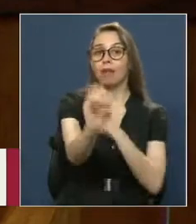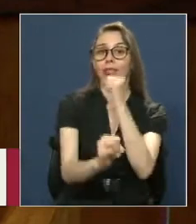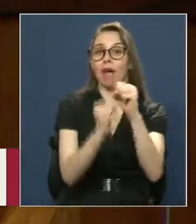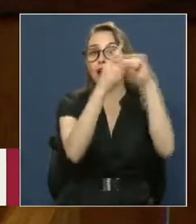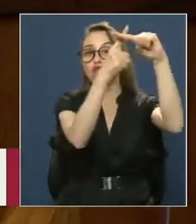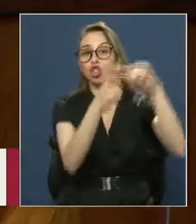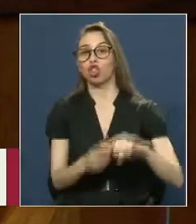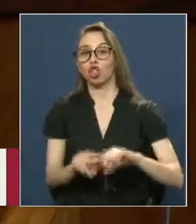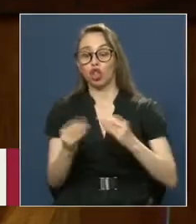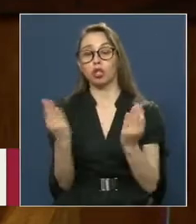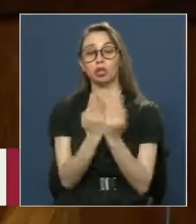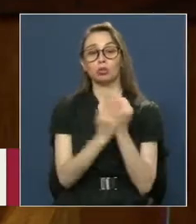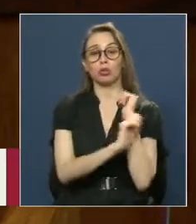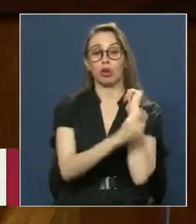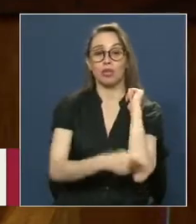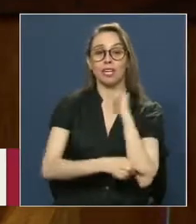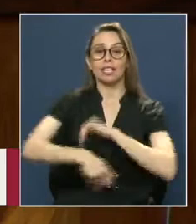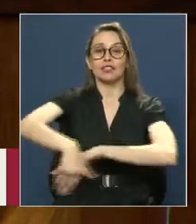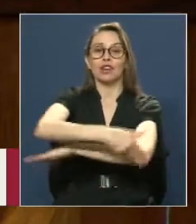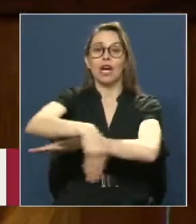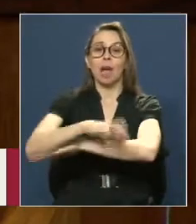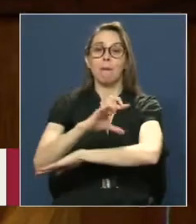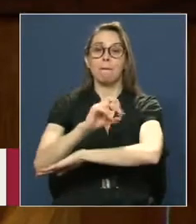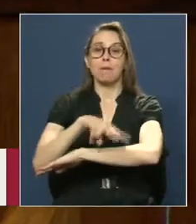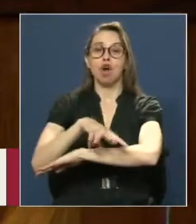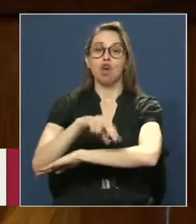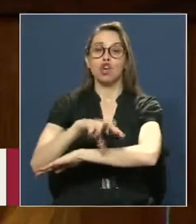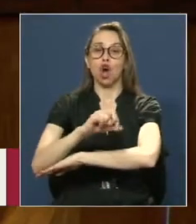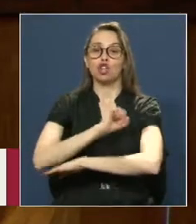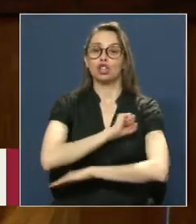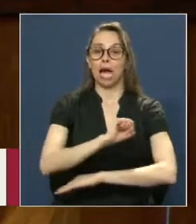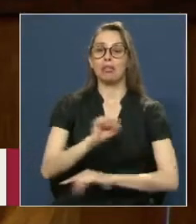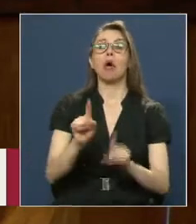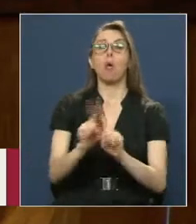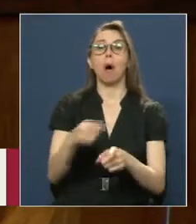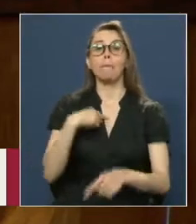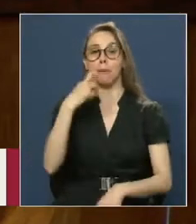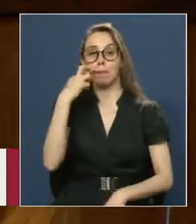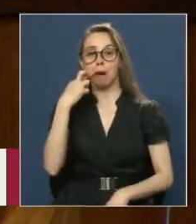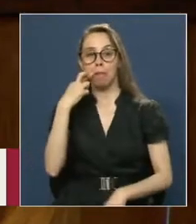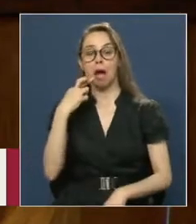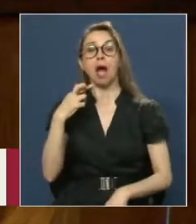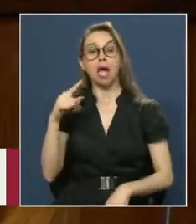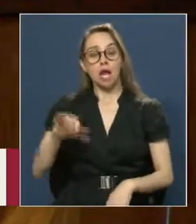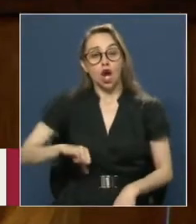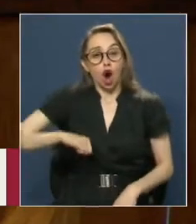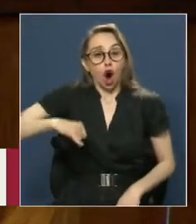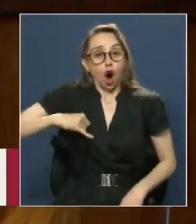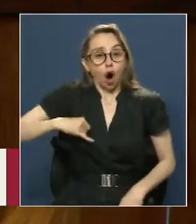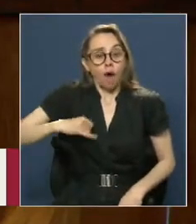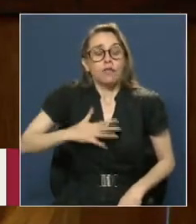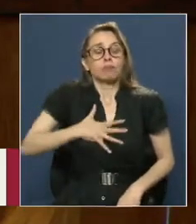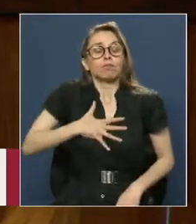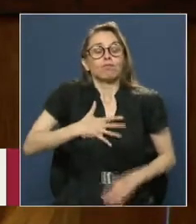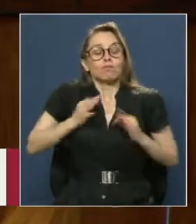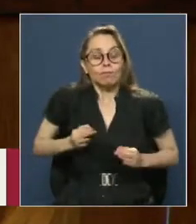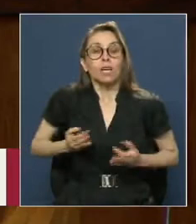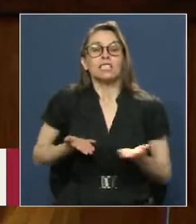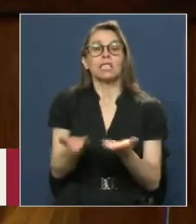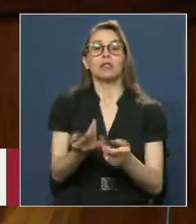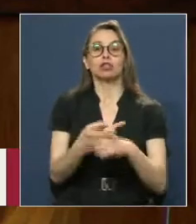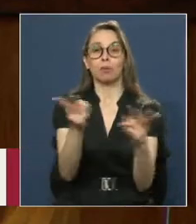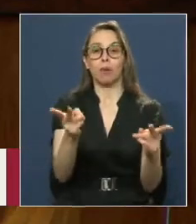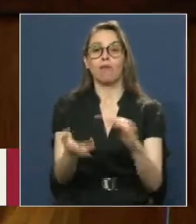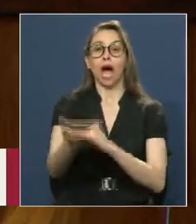Maurás estudió Derecho En Pío Nono Como mi padre Donde muy temprano Consolidó su vocación Por el servicio público Que le inculcó